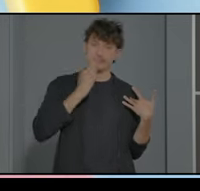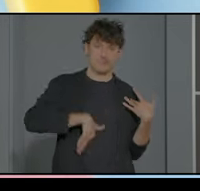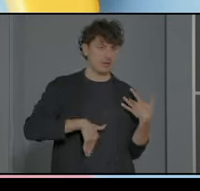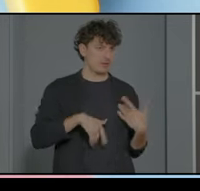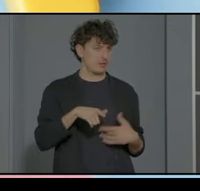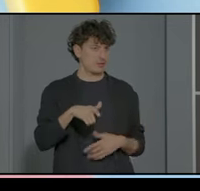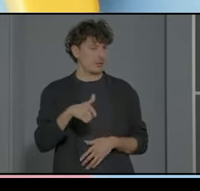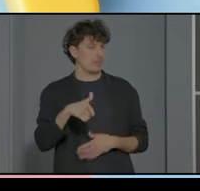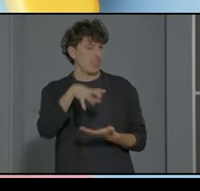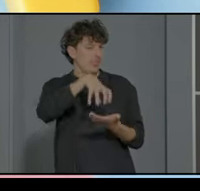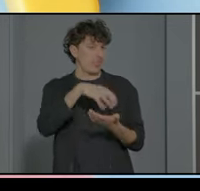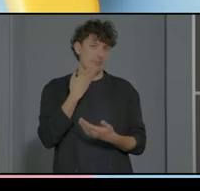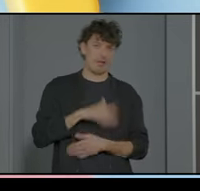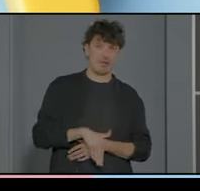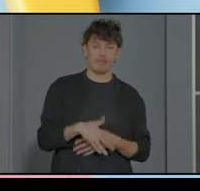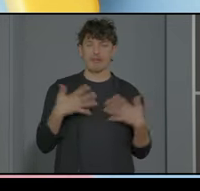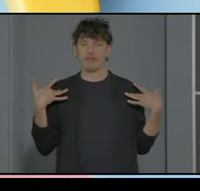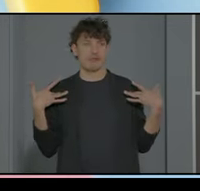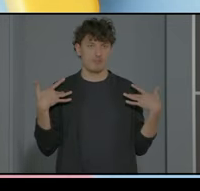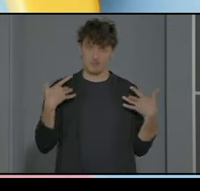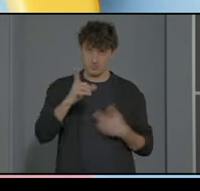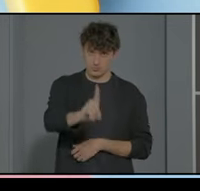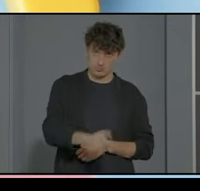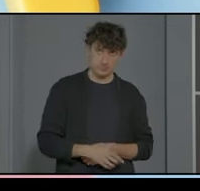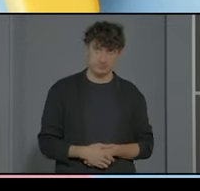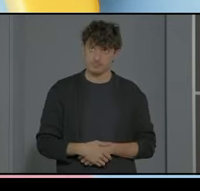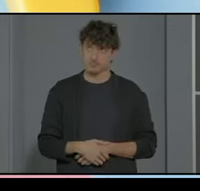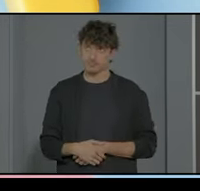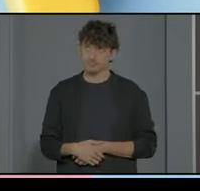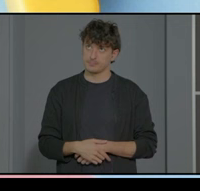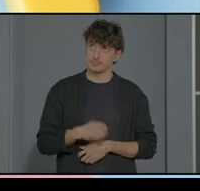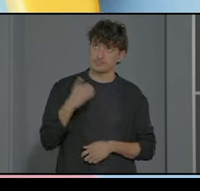bueno como centro preferente nos basamos en el documento marco que todos nos hacéis de 2003